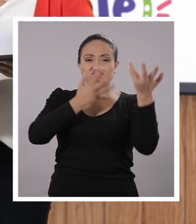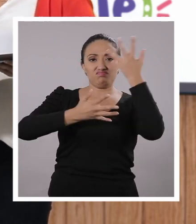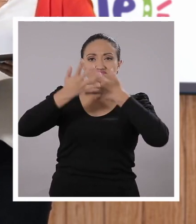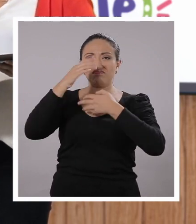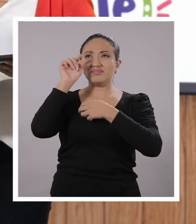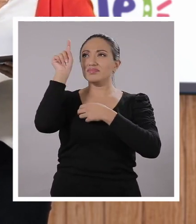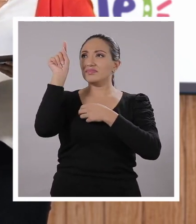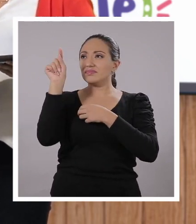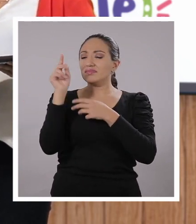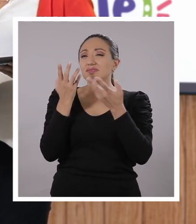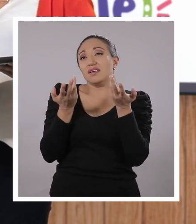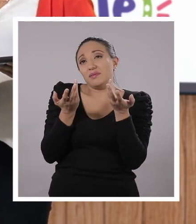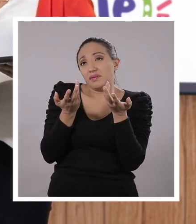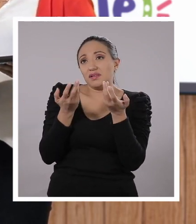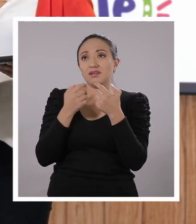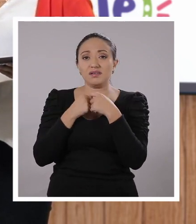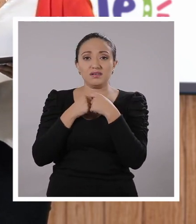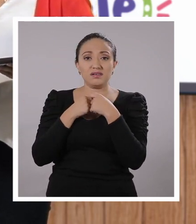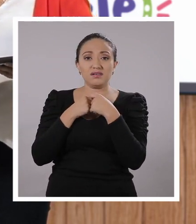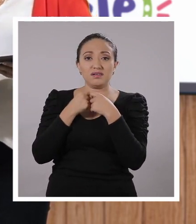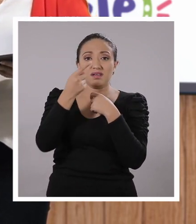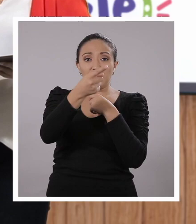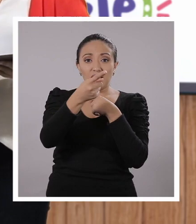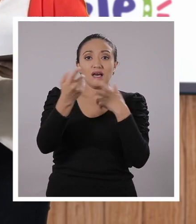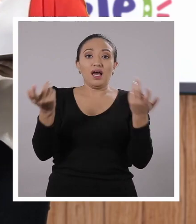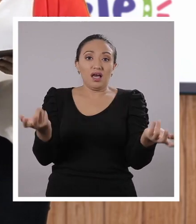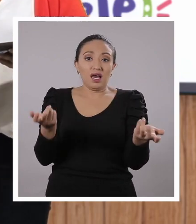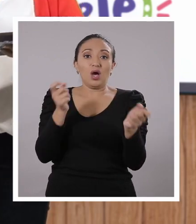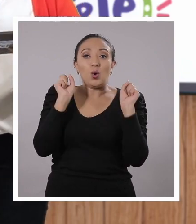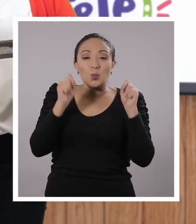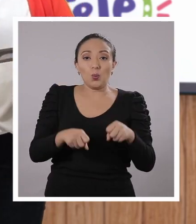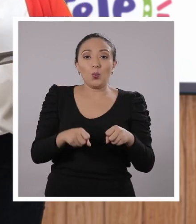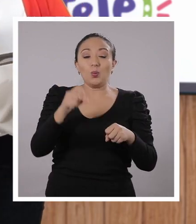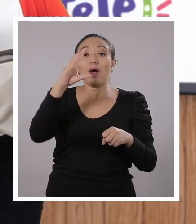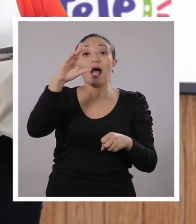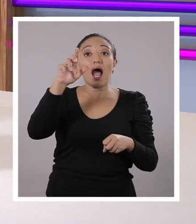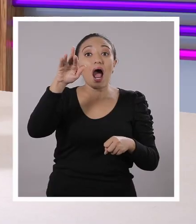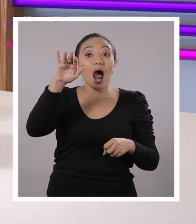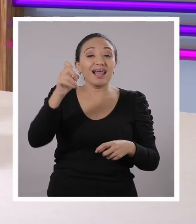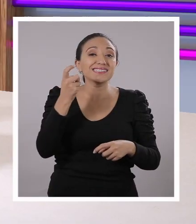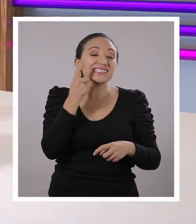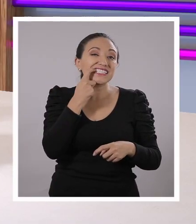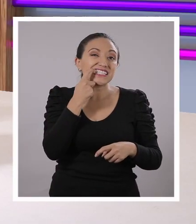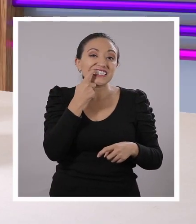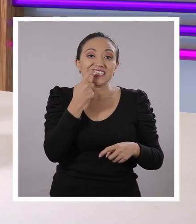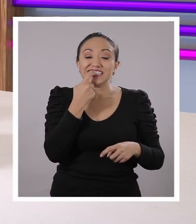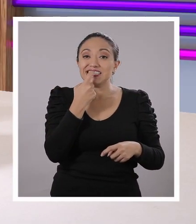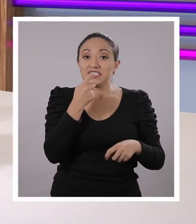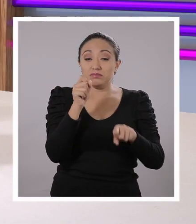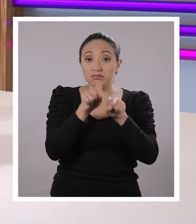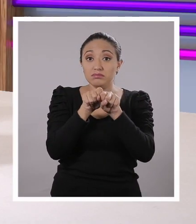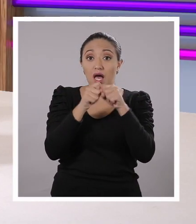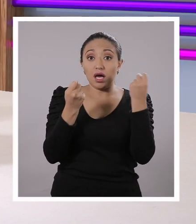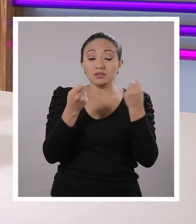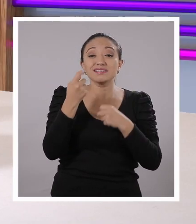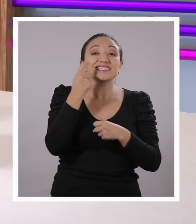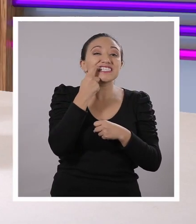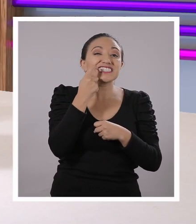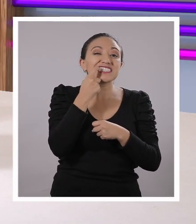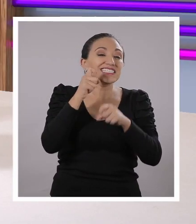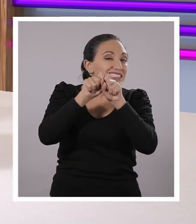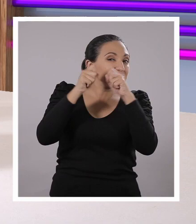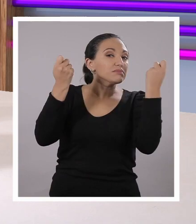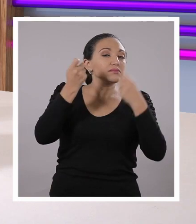infecciones... No sé, ver, pueden ser las caries, ¿puede ser la primera? Perfecto. Las caries. Mira, las bacterias ocasionan las